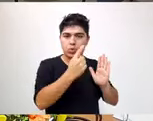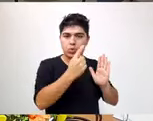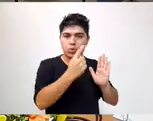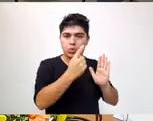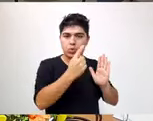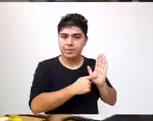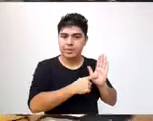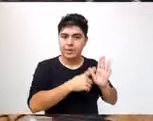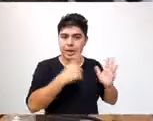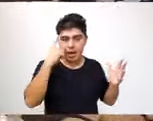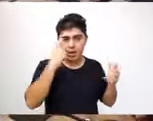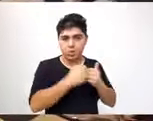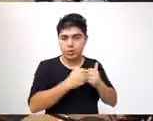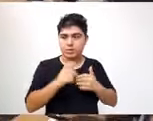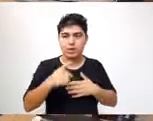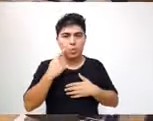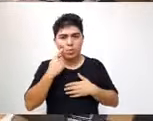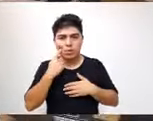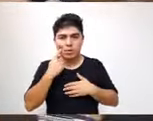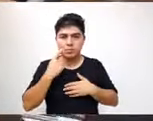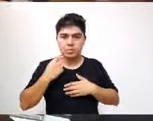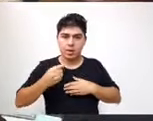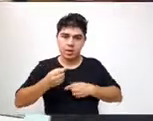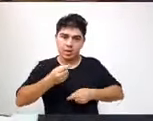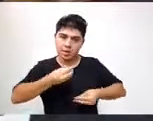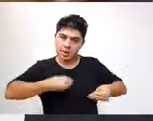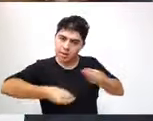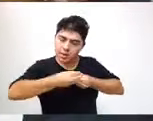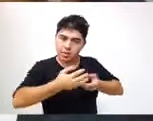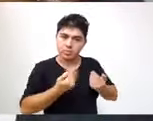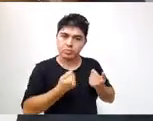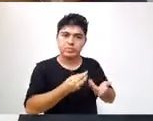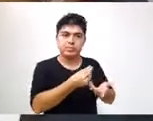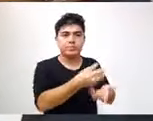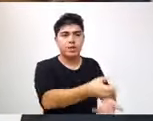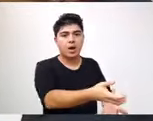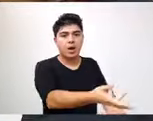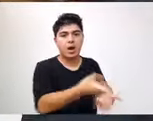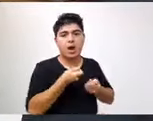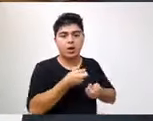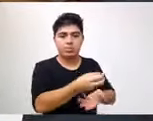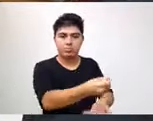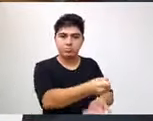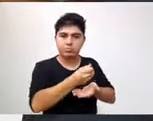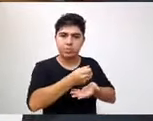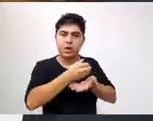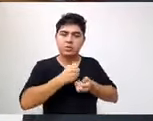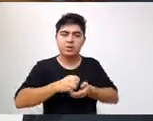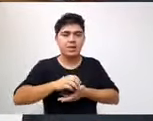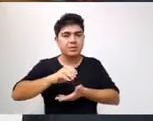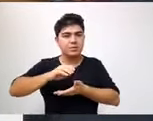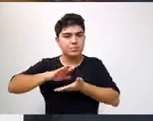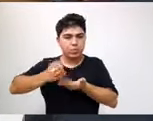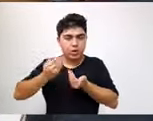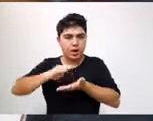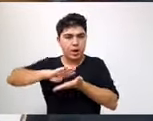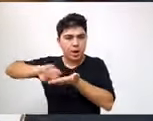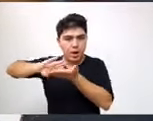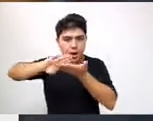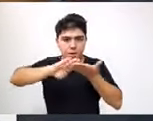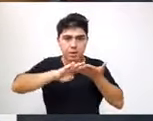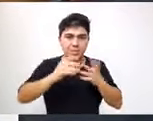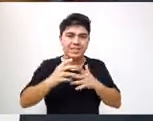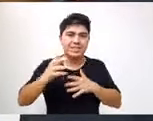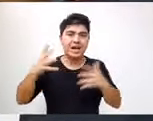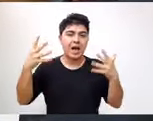este municipio efectúa la gestión solicitando la colaboración mediante un aporte para cubrir parte de los gastos que ocasionen el